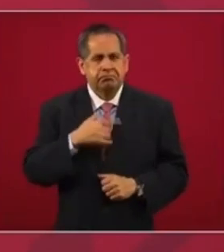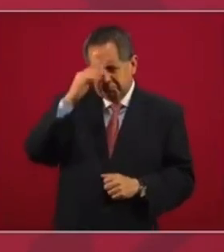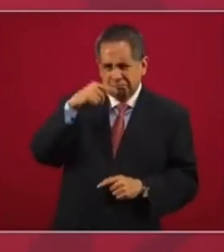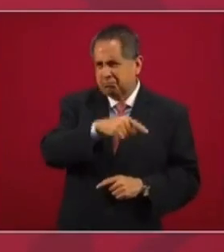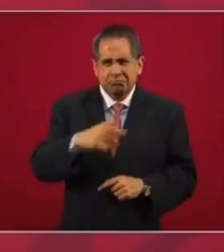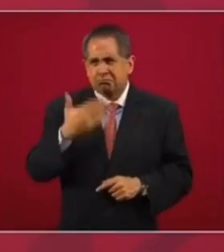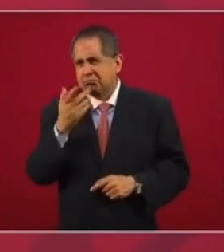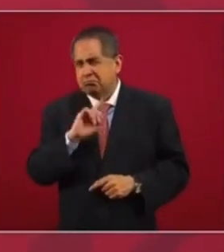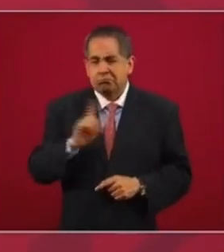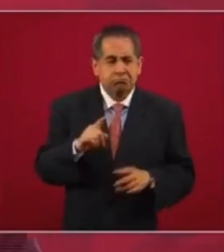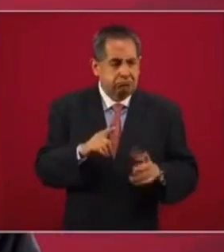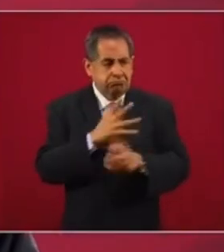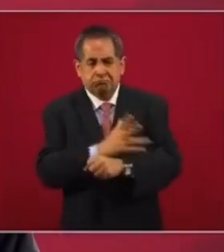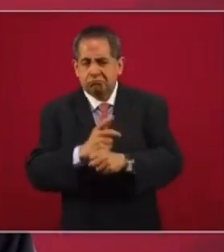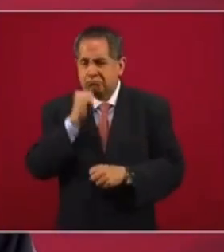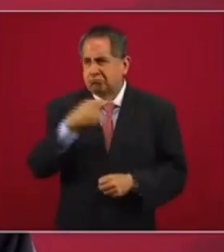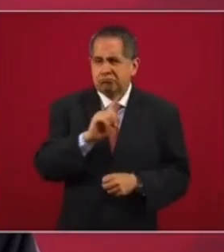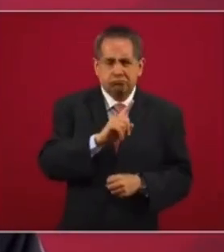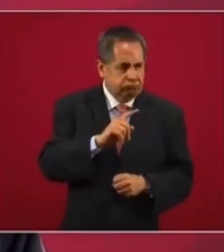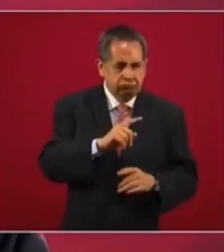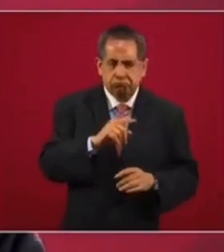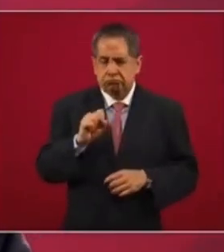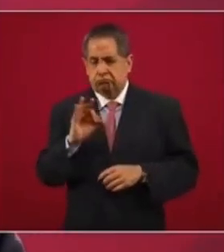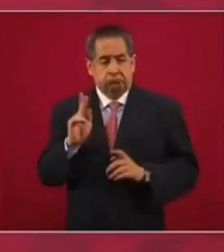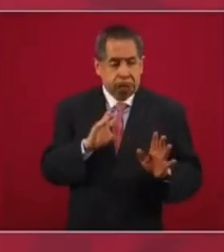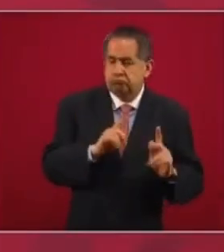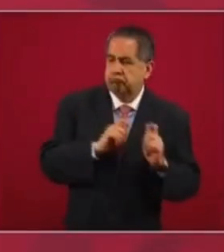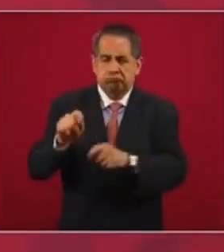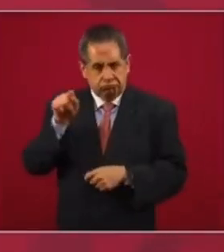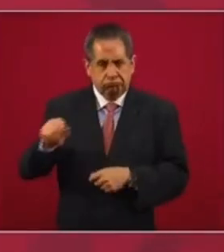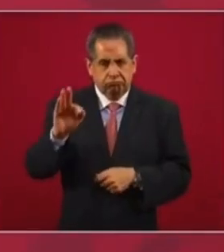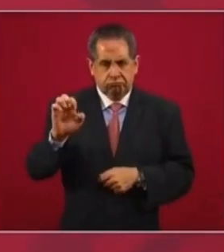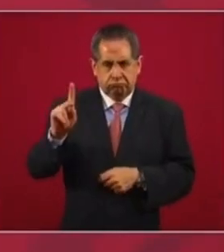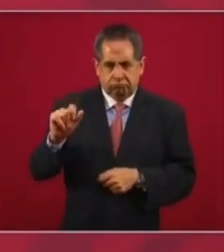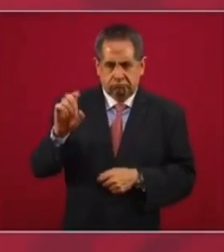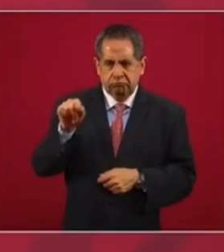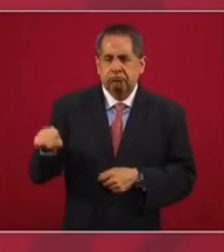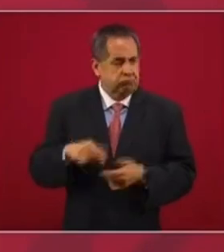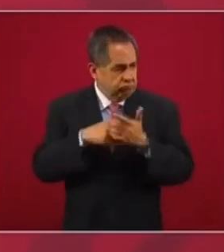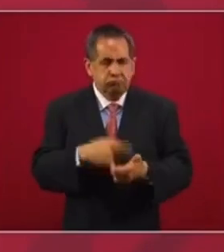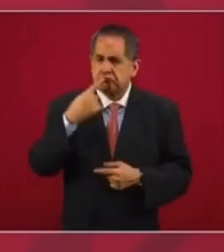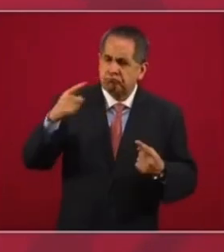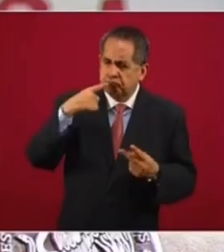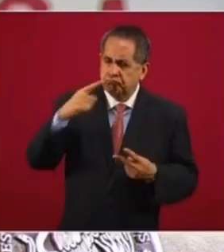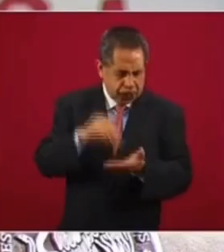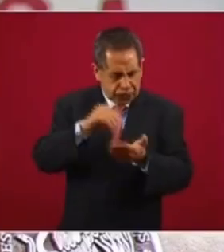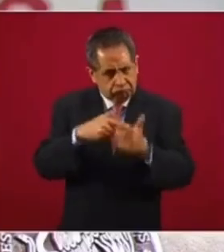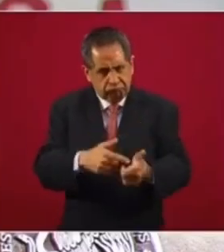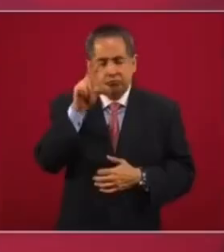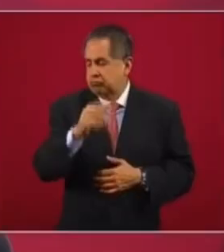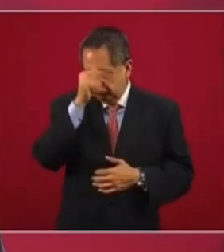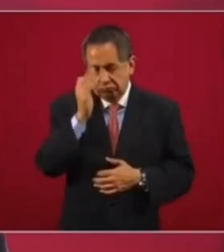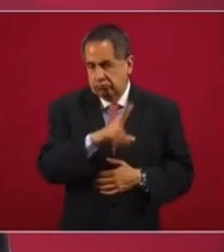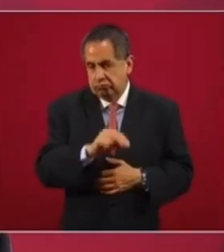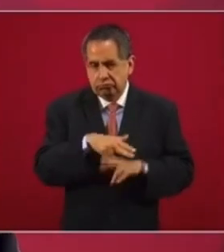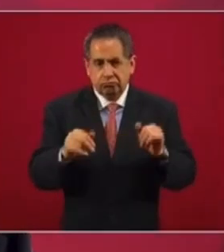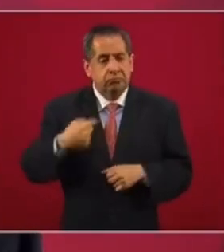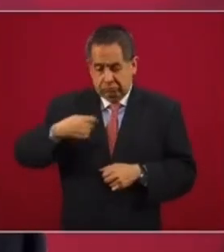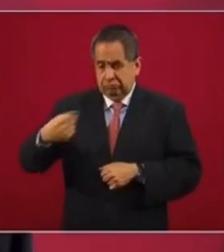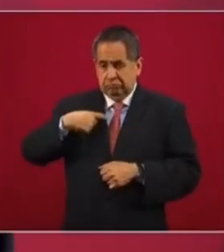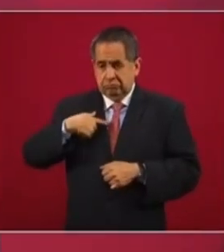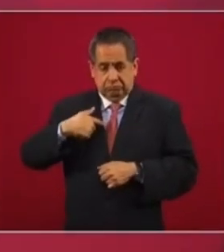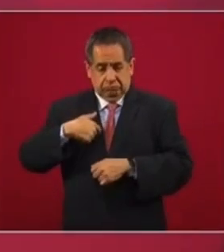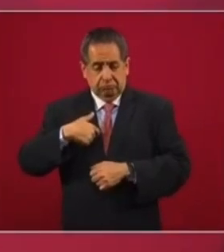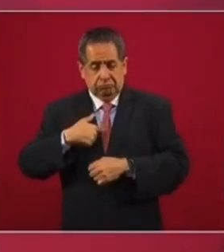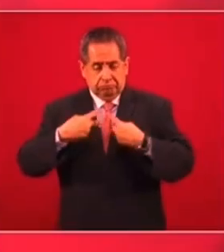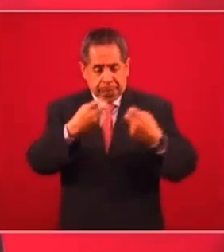no está actuándose bien en la Secretaría de la Función Pública, a la Fiscalía. Y seguir denunciando. Sea que sea, nosotros padecimos de